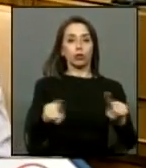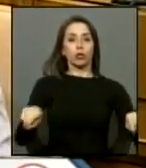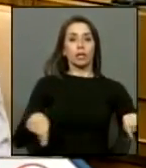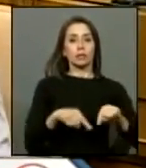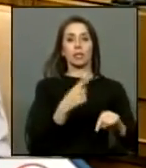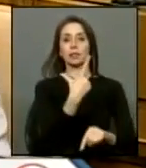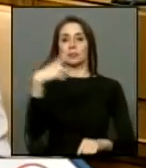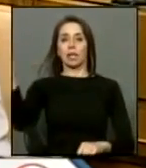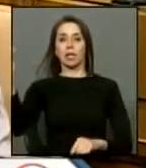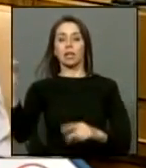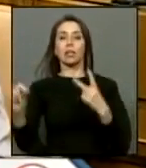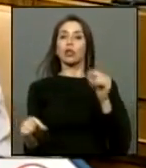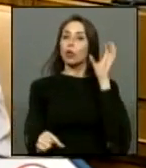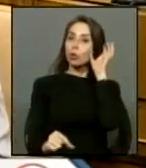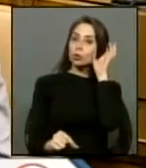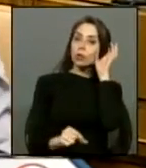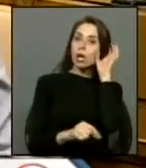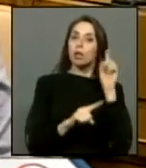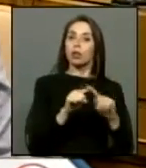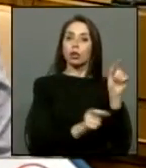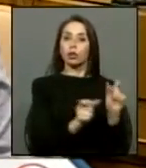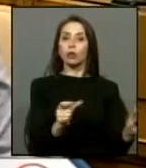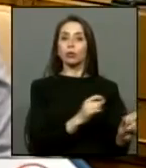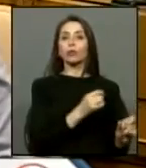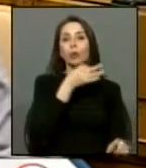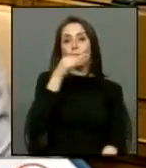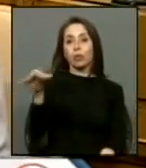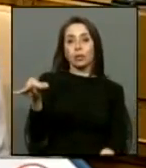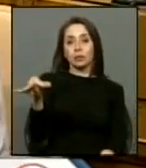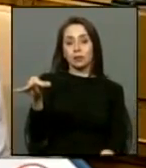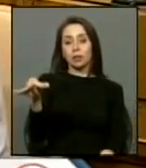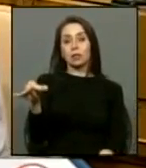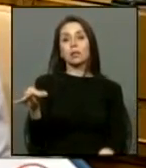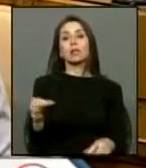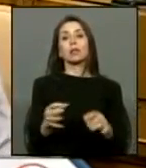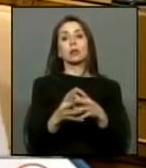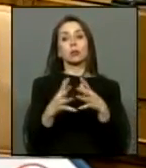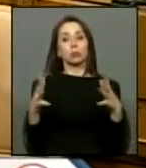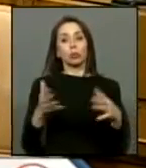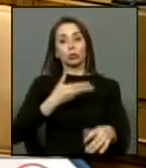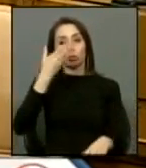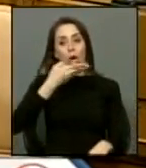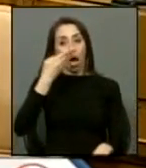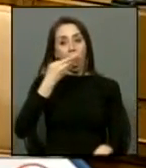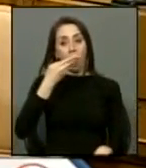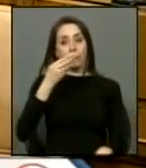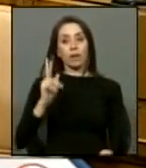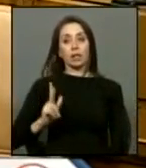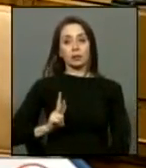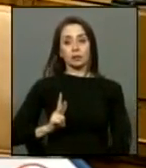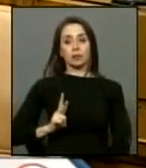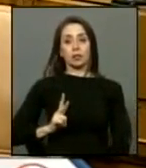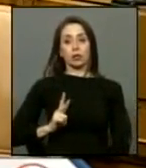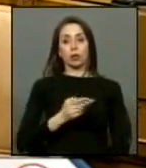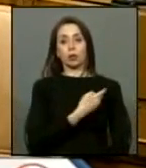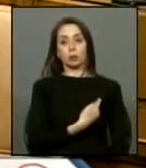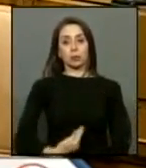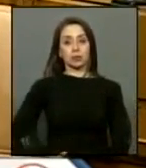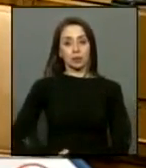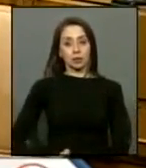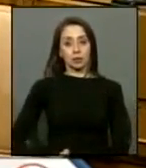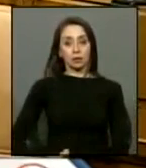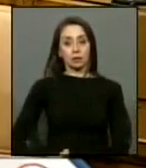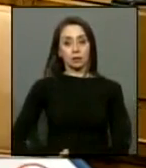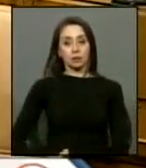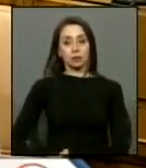para no escuchar lo que dicen los otros mucho se habla y mucho habla señor señor presidente